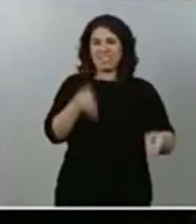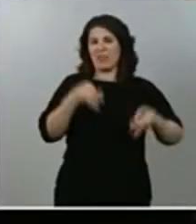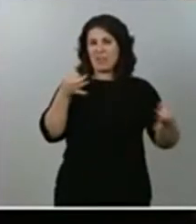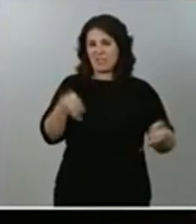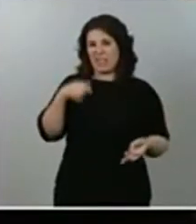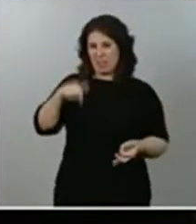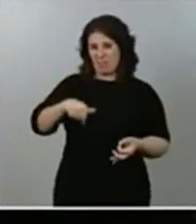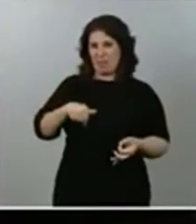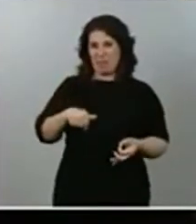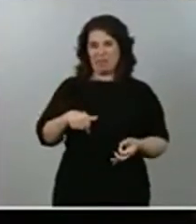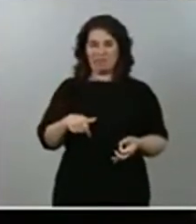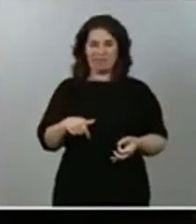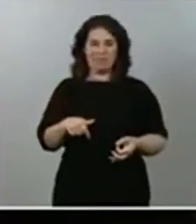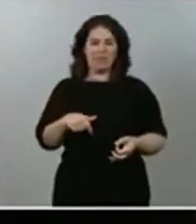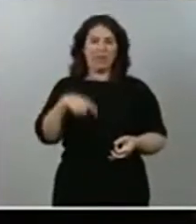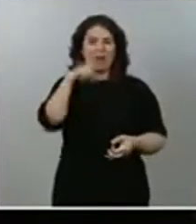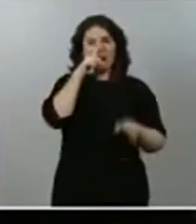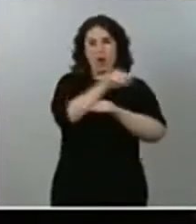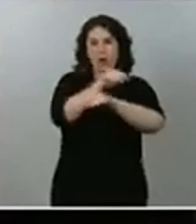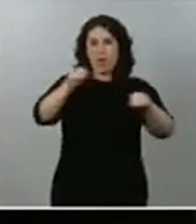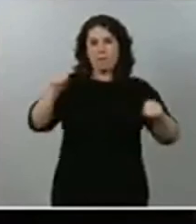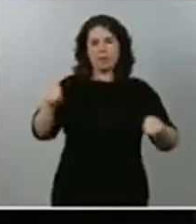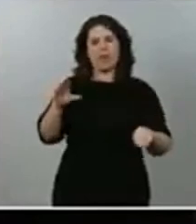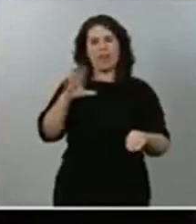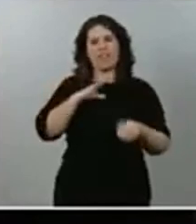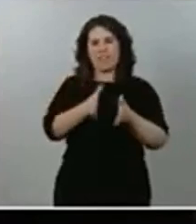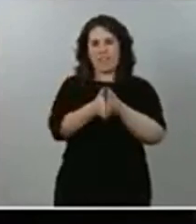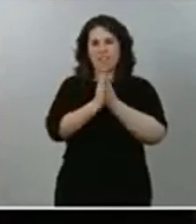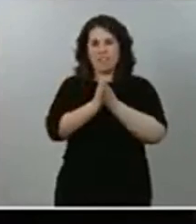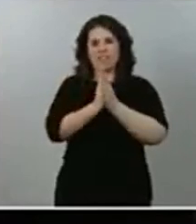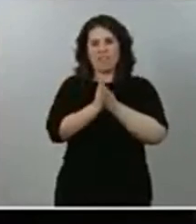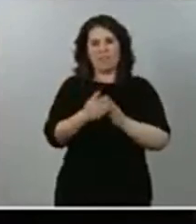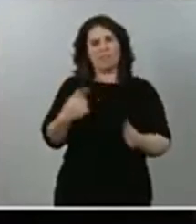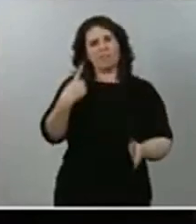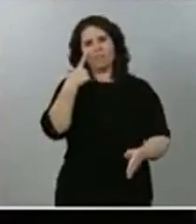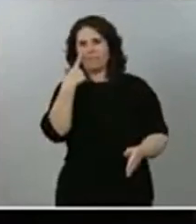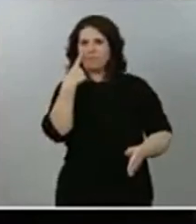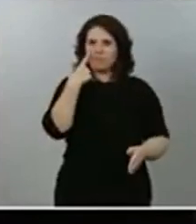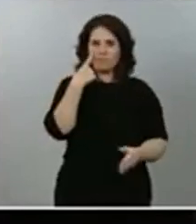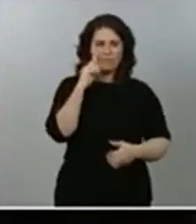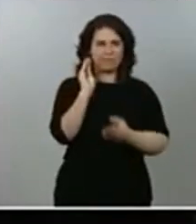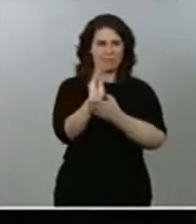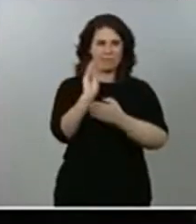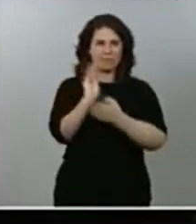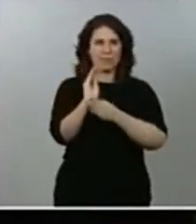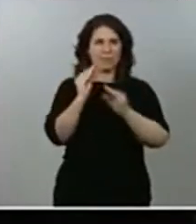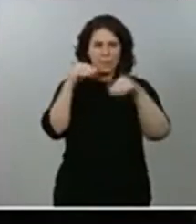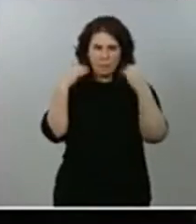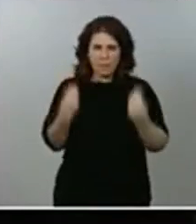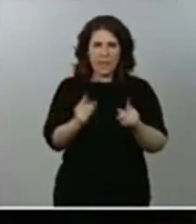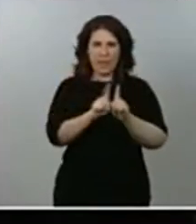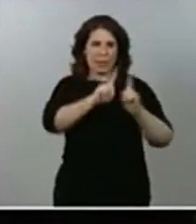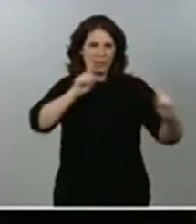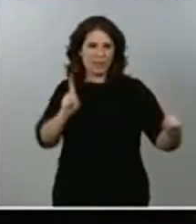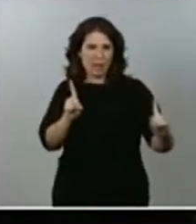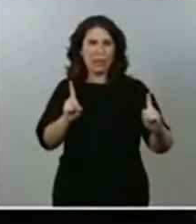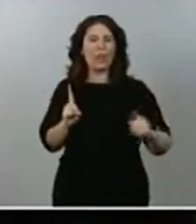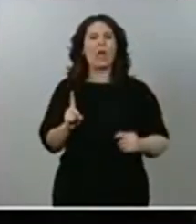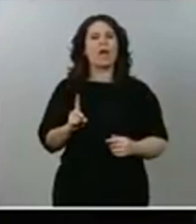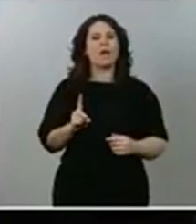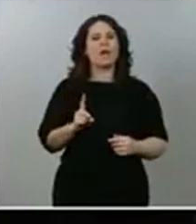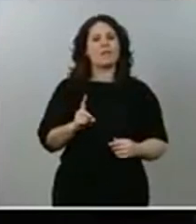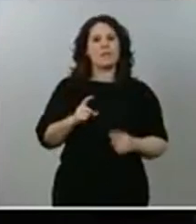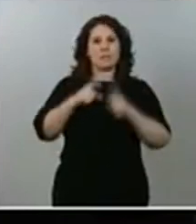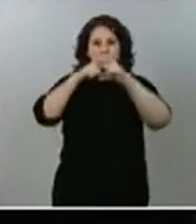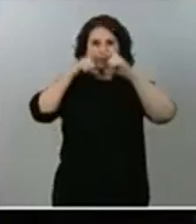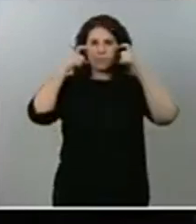a todos los ciudadanos, el celo especial que tienen que poner para mantener las distancias de seguridad, la utilización de mascarillas en